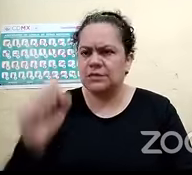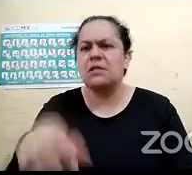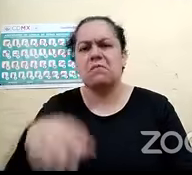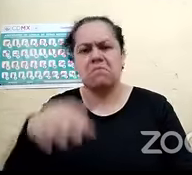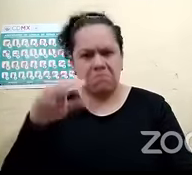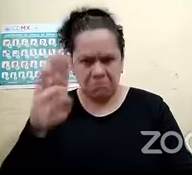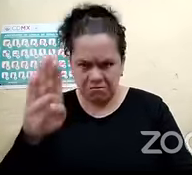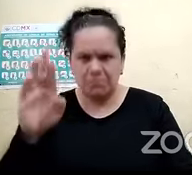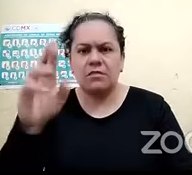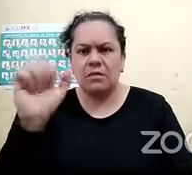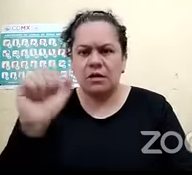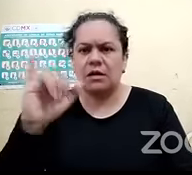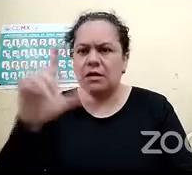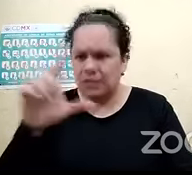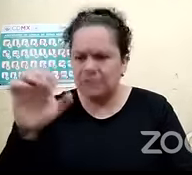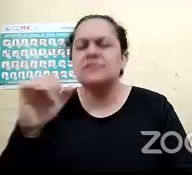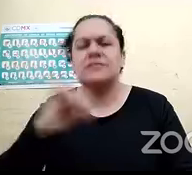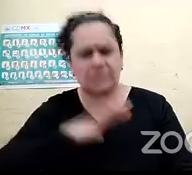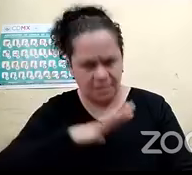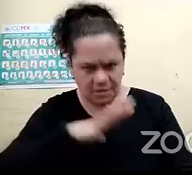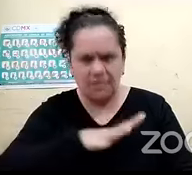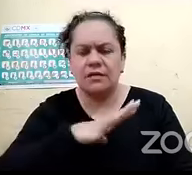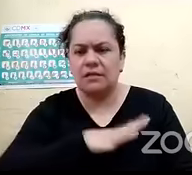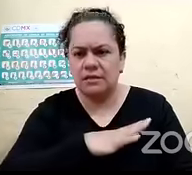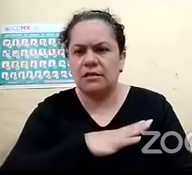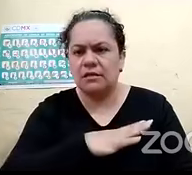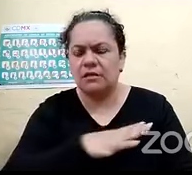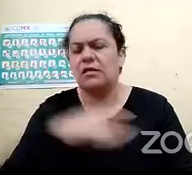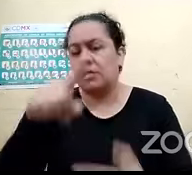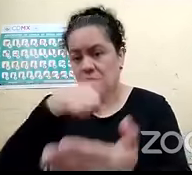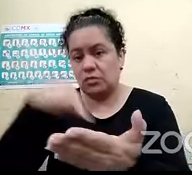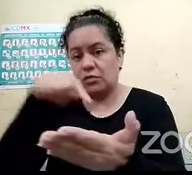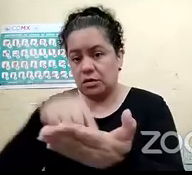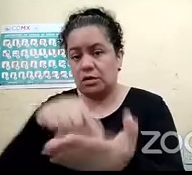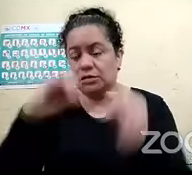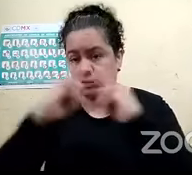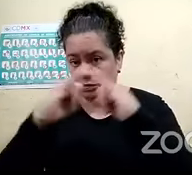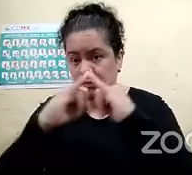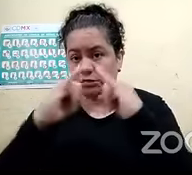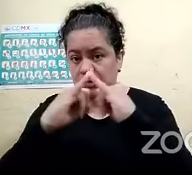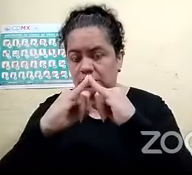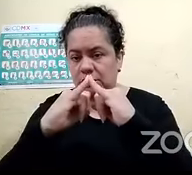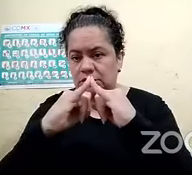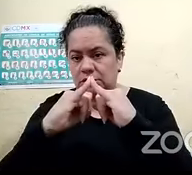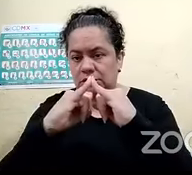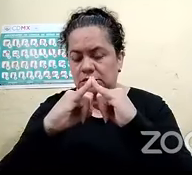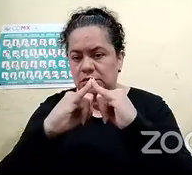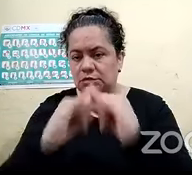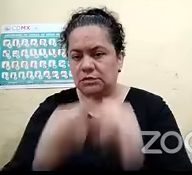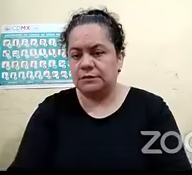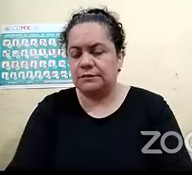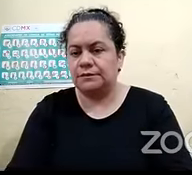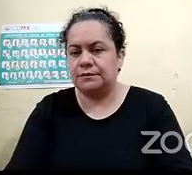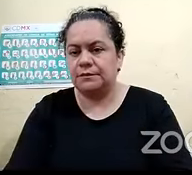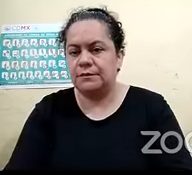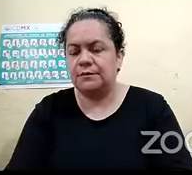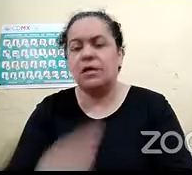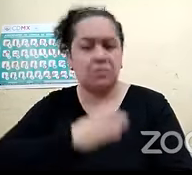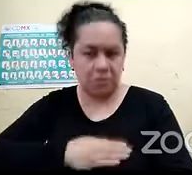en algunas instituciones he visto por ejemplo el letrero de donde están los baños